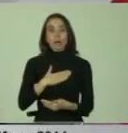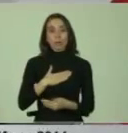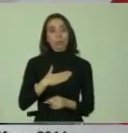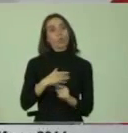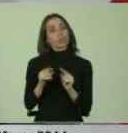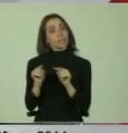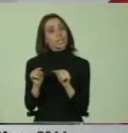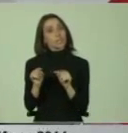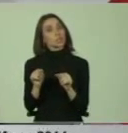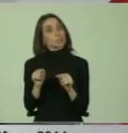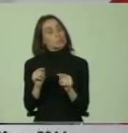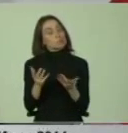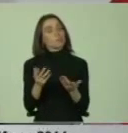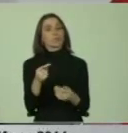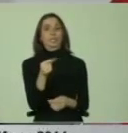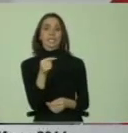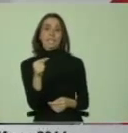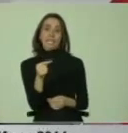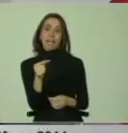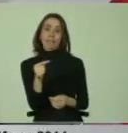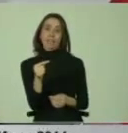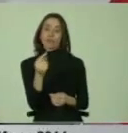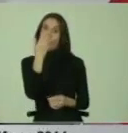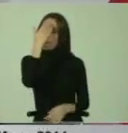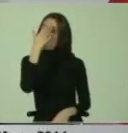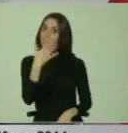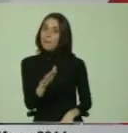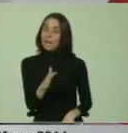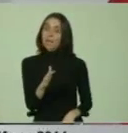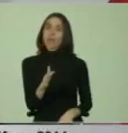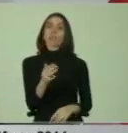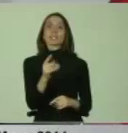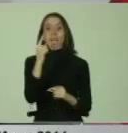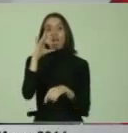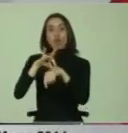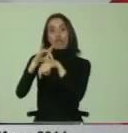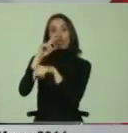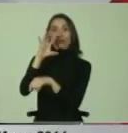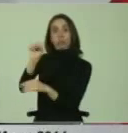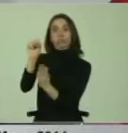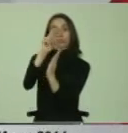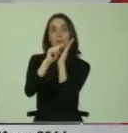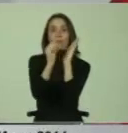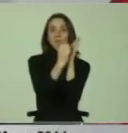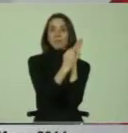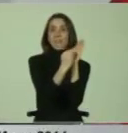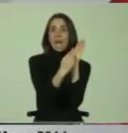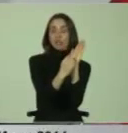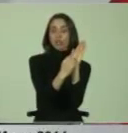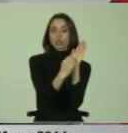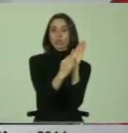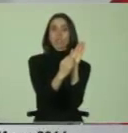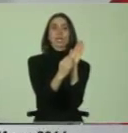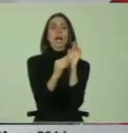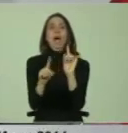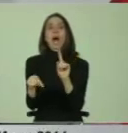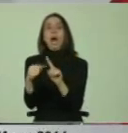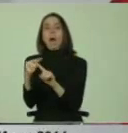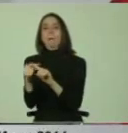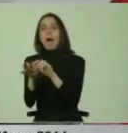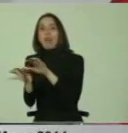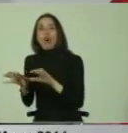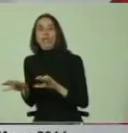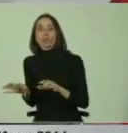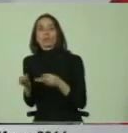también negativo o que puede ser muy pernicioso, que es asociar el diagnóstico a los recursos adicionales.